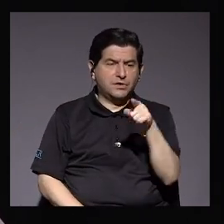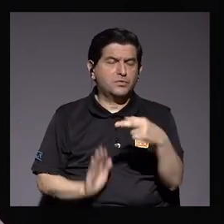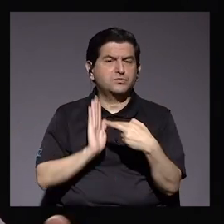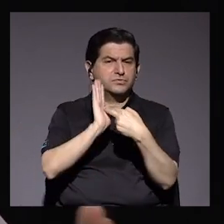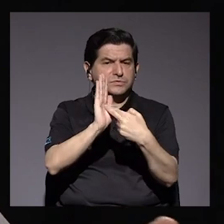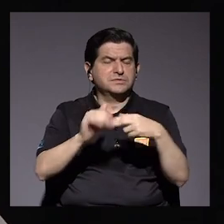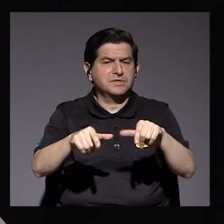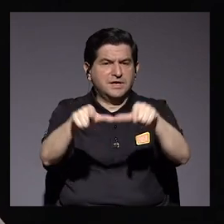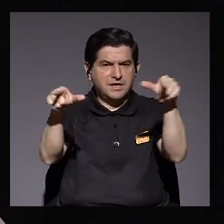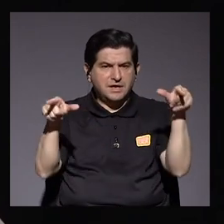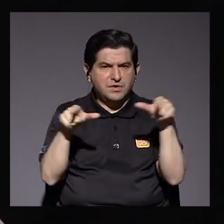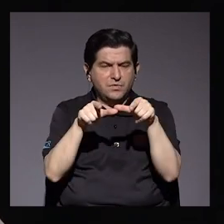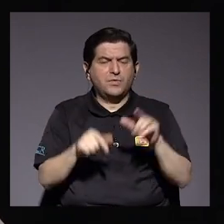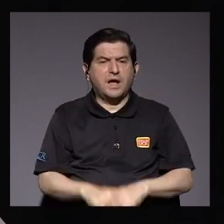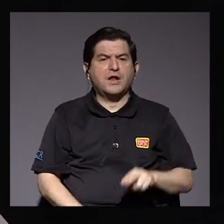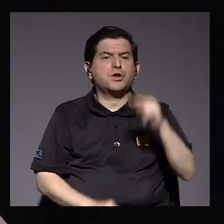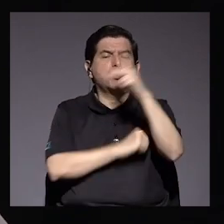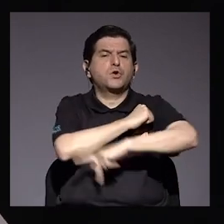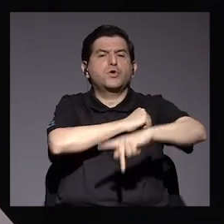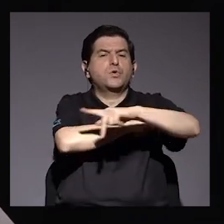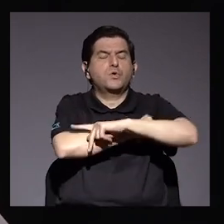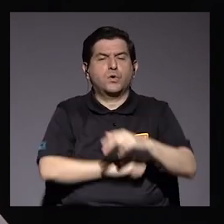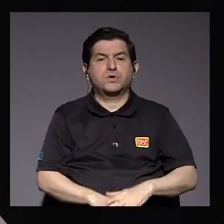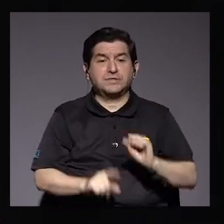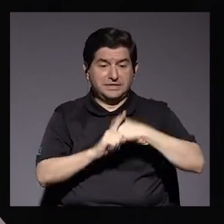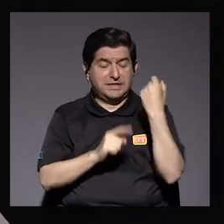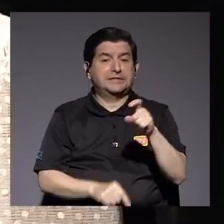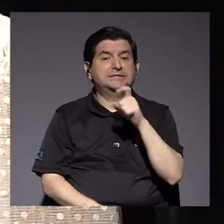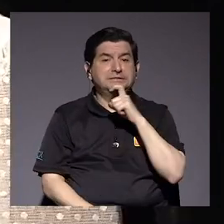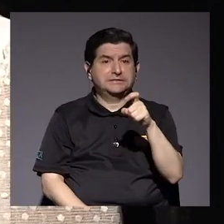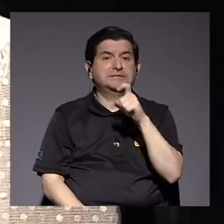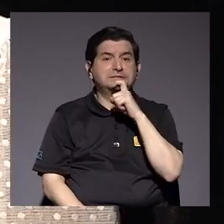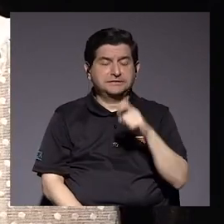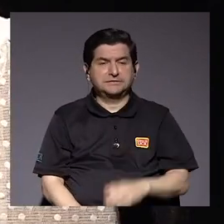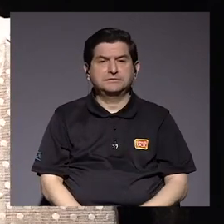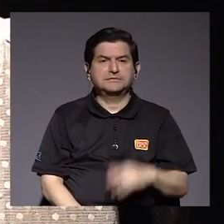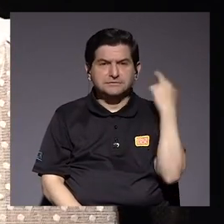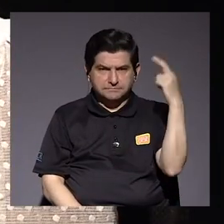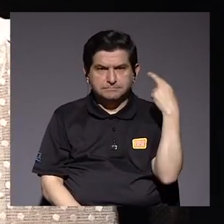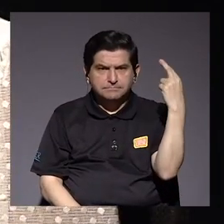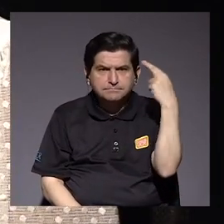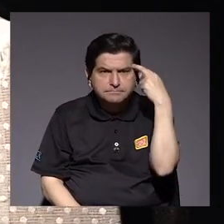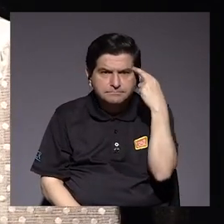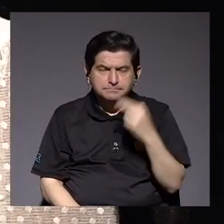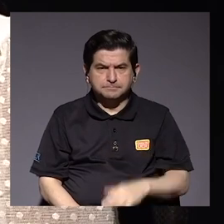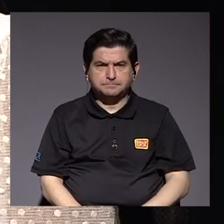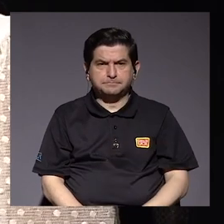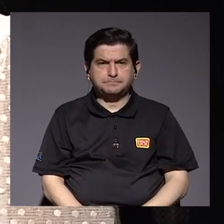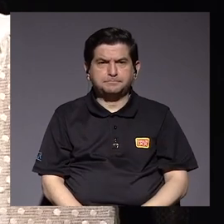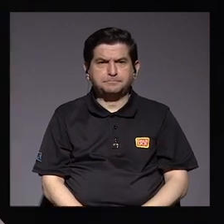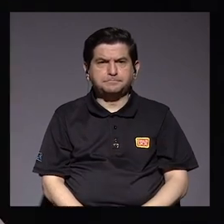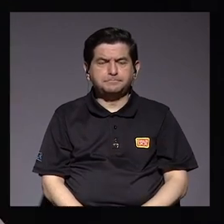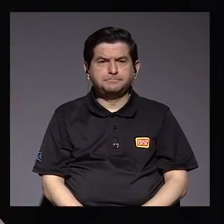usted representa el norte del país ha vivenciado momentos muy difíciles casualmente también por el movimiento